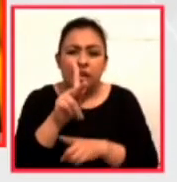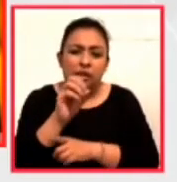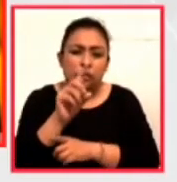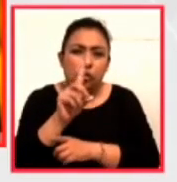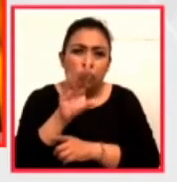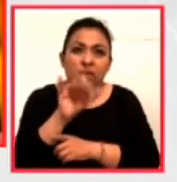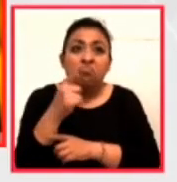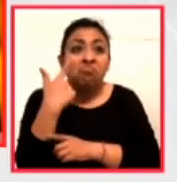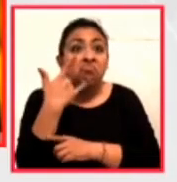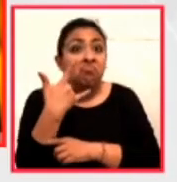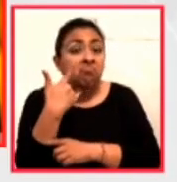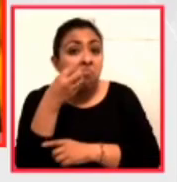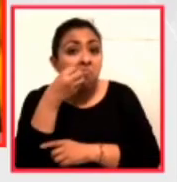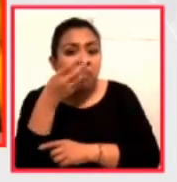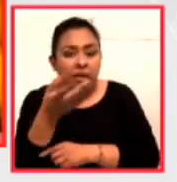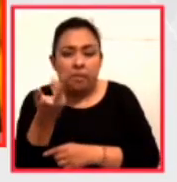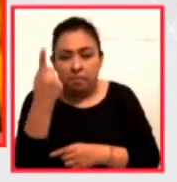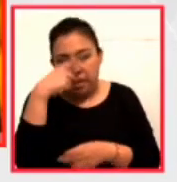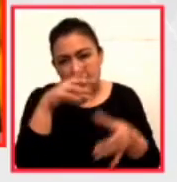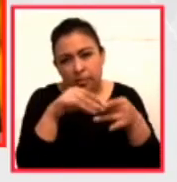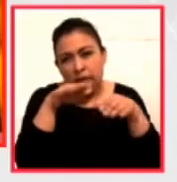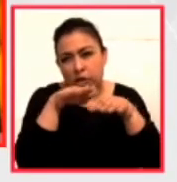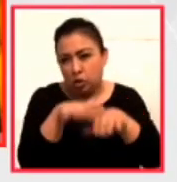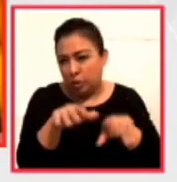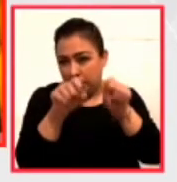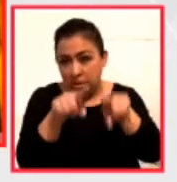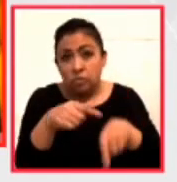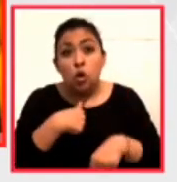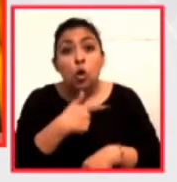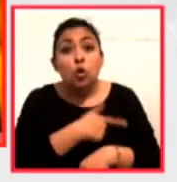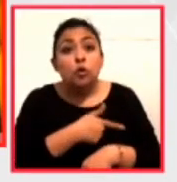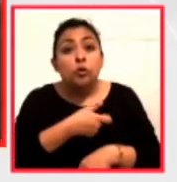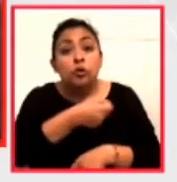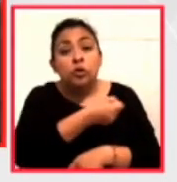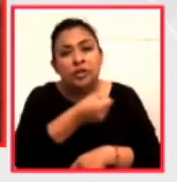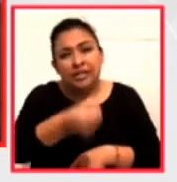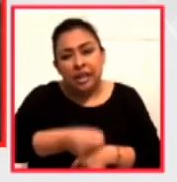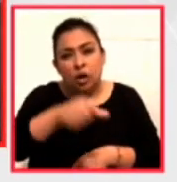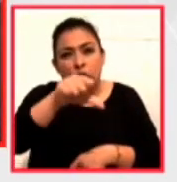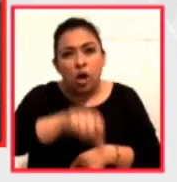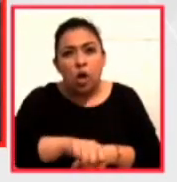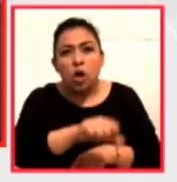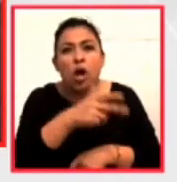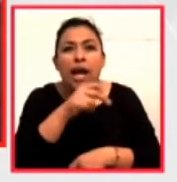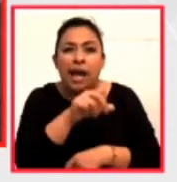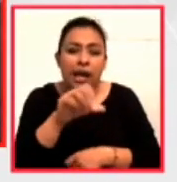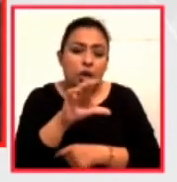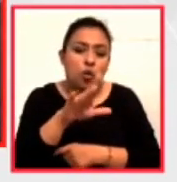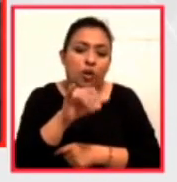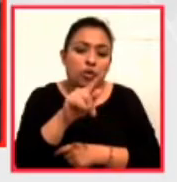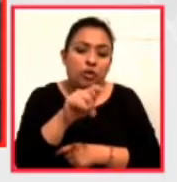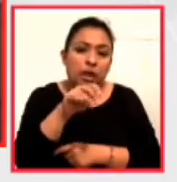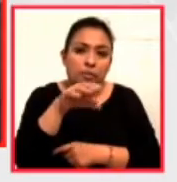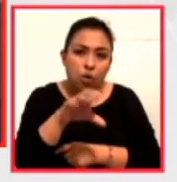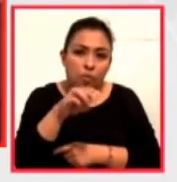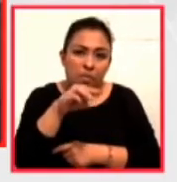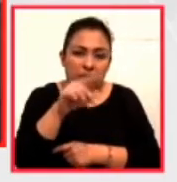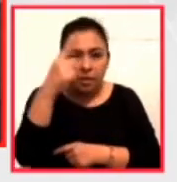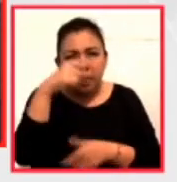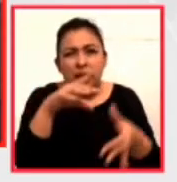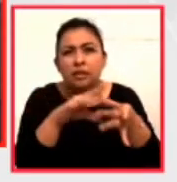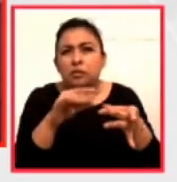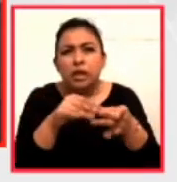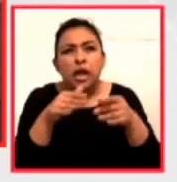atractivos y para platicarnos al respecto, me da mucho gusto saludar esta noche a Cuauhtémoc Medina para platicarnos de qué va